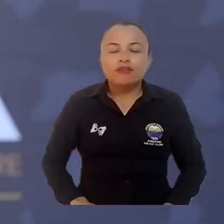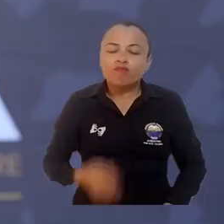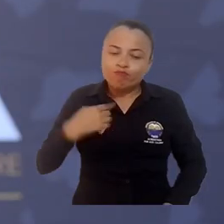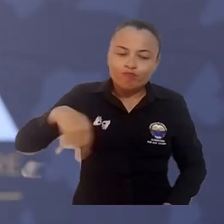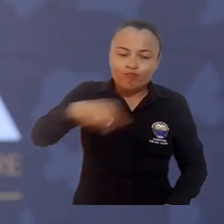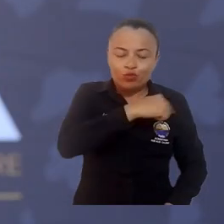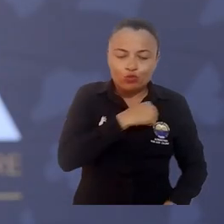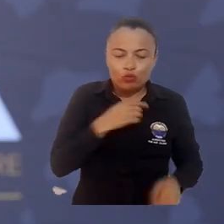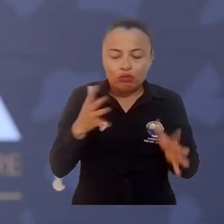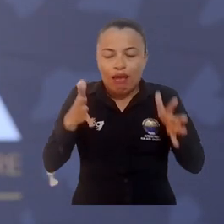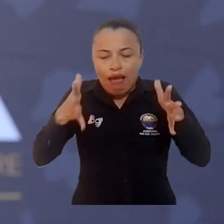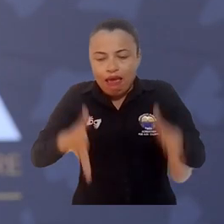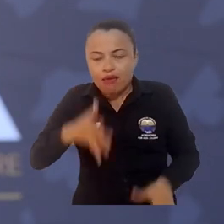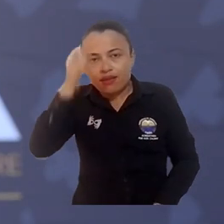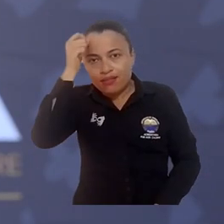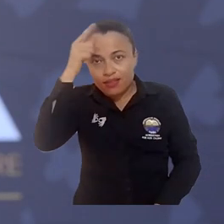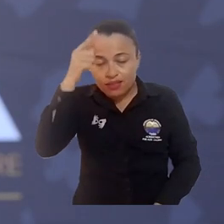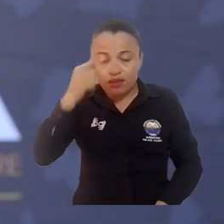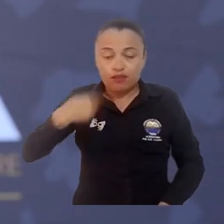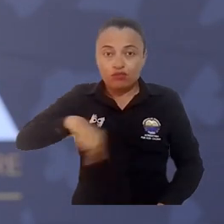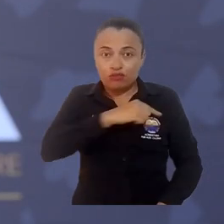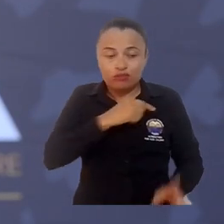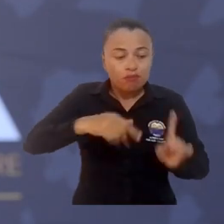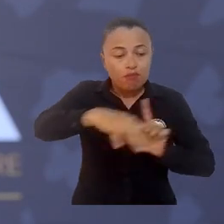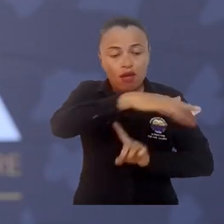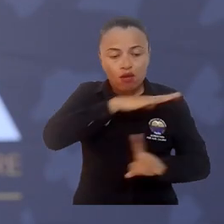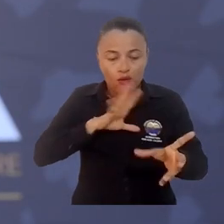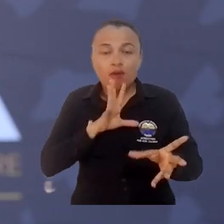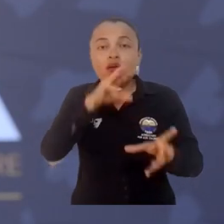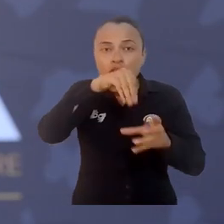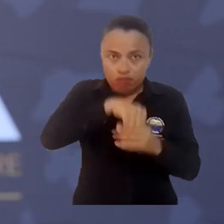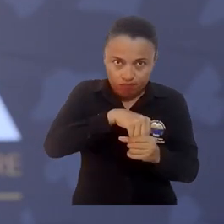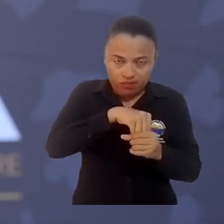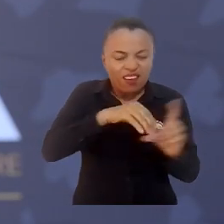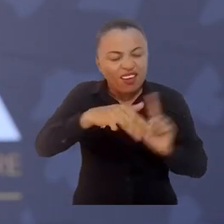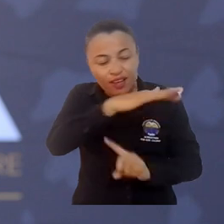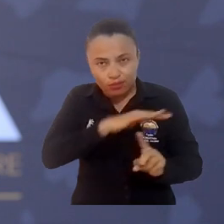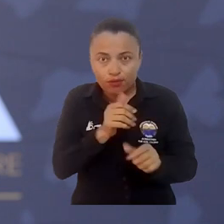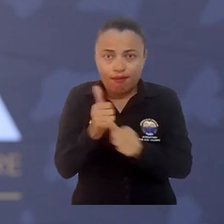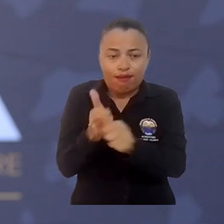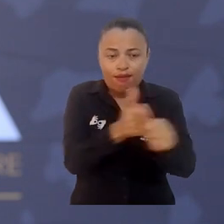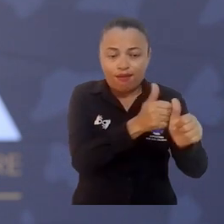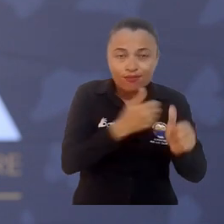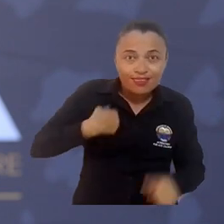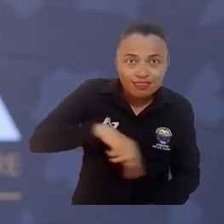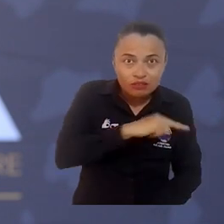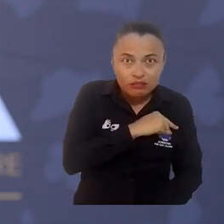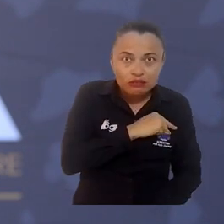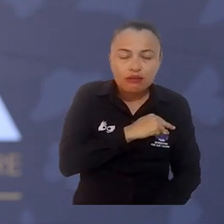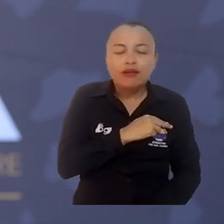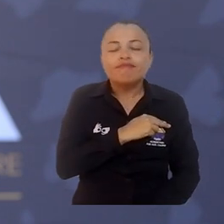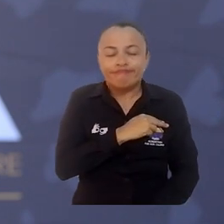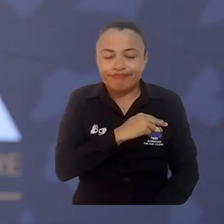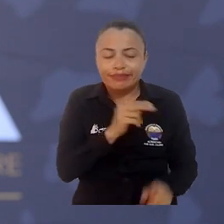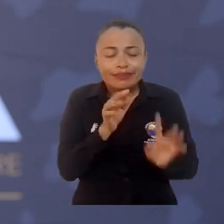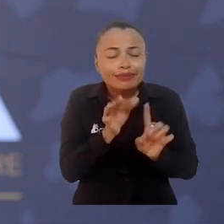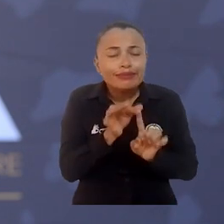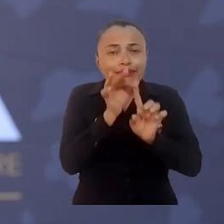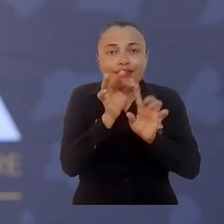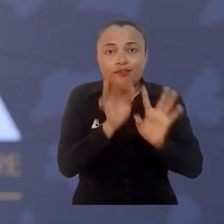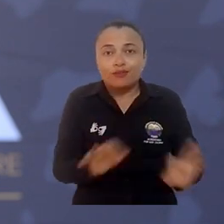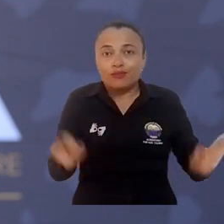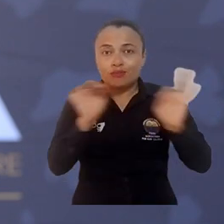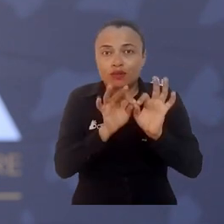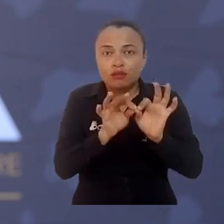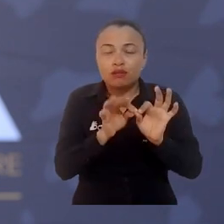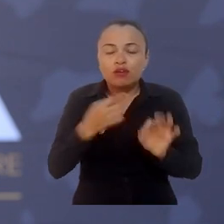podamos entender que formamos parte del entorno, que el entorno somos nosotros y que es muy